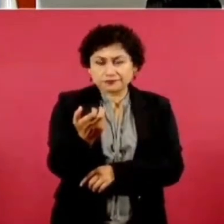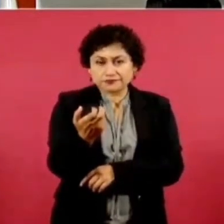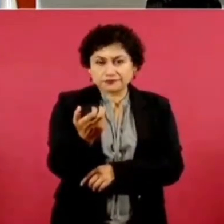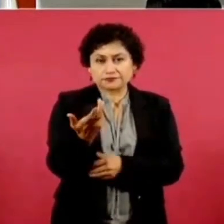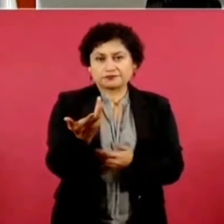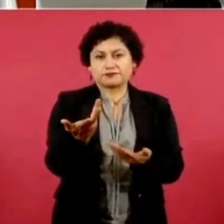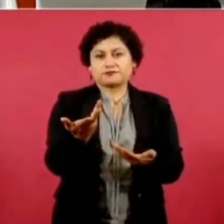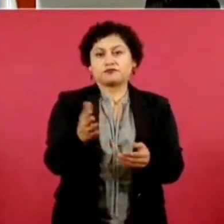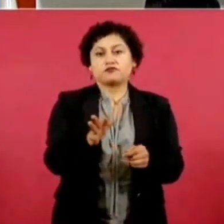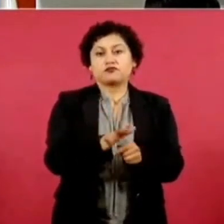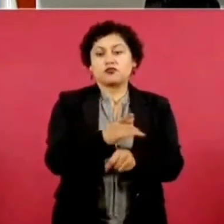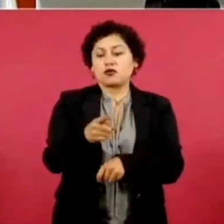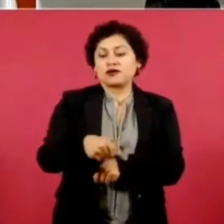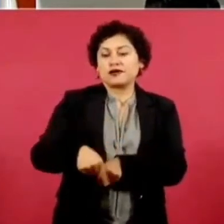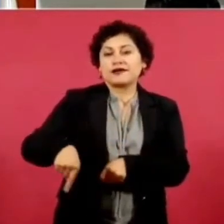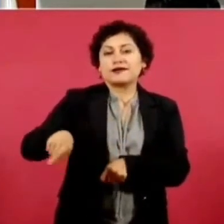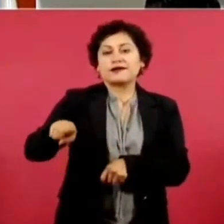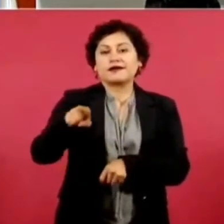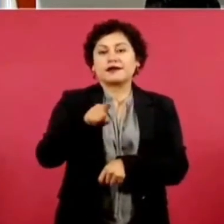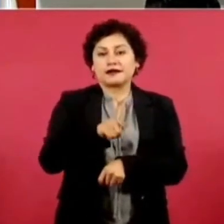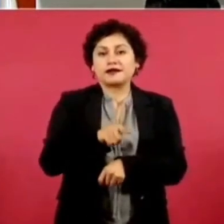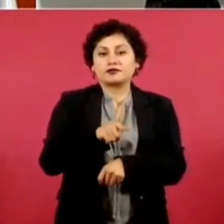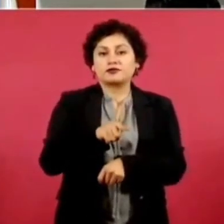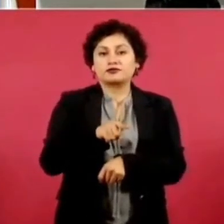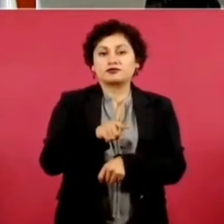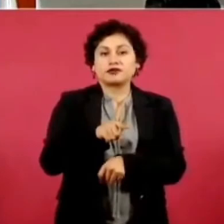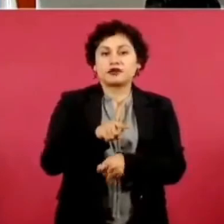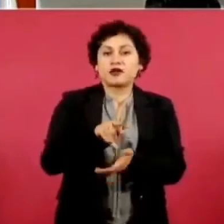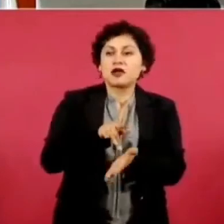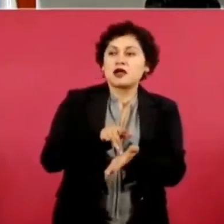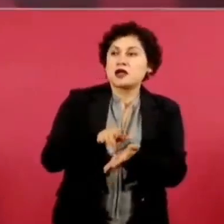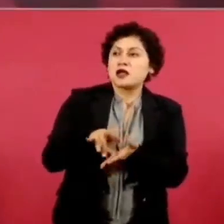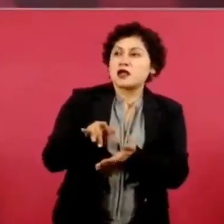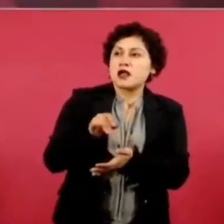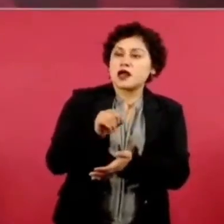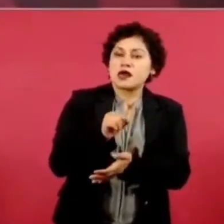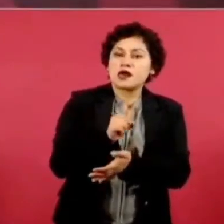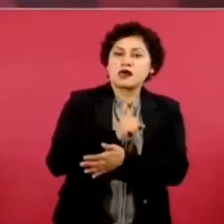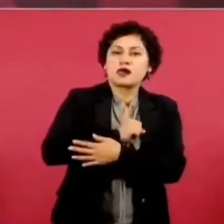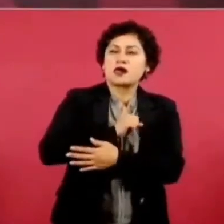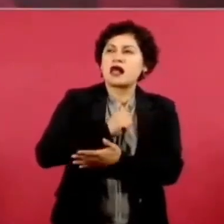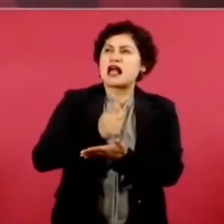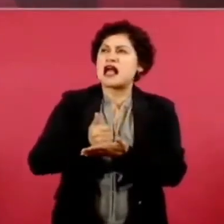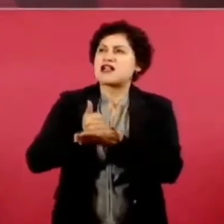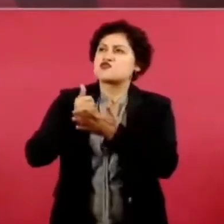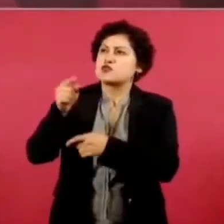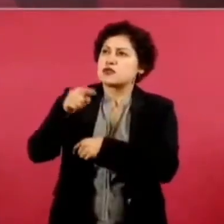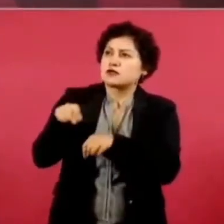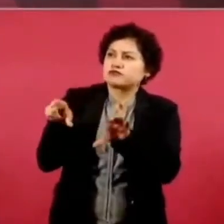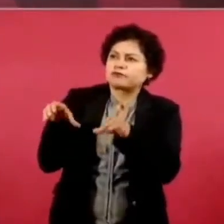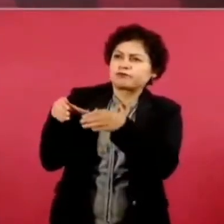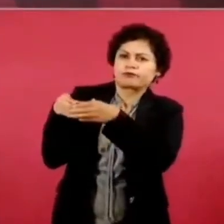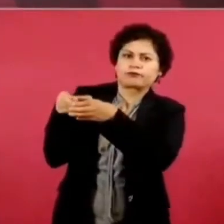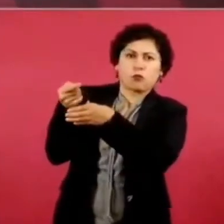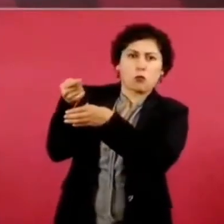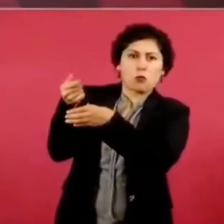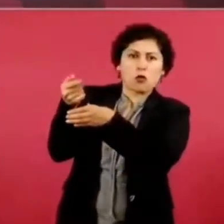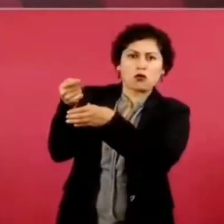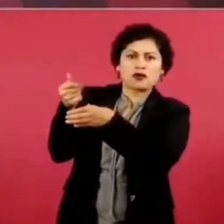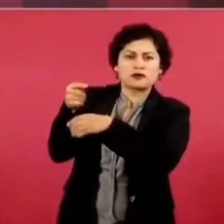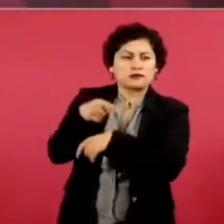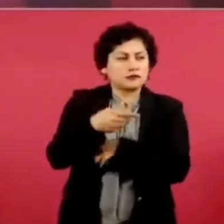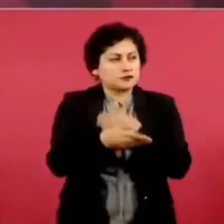del pueblo, sino de una minoría? Si eso es lo que molesta, ¿quién le